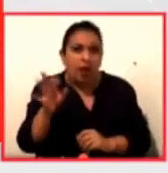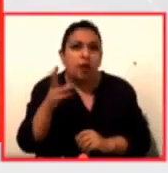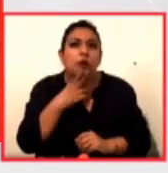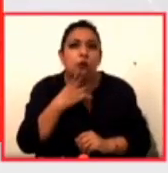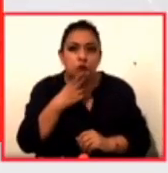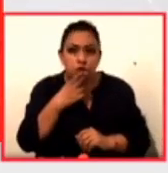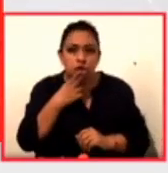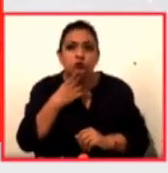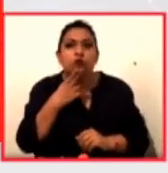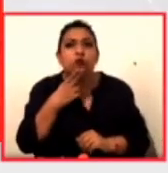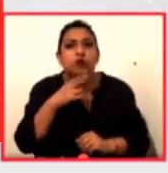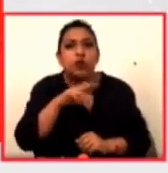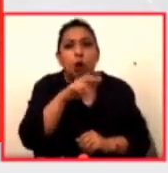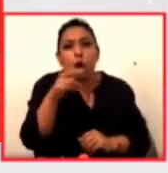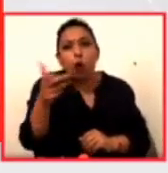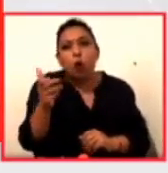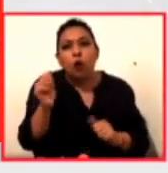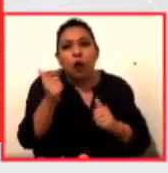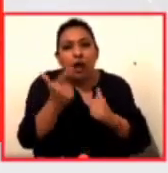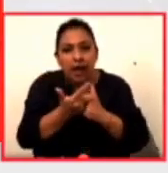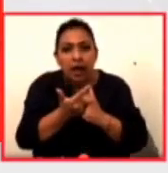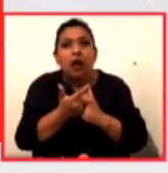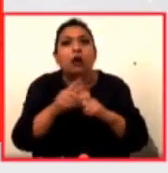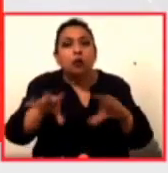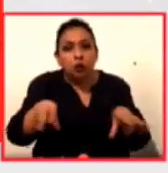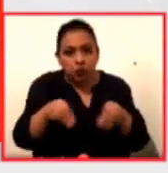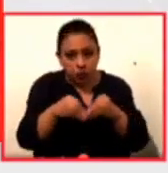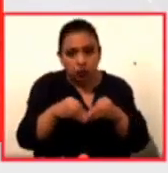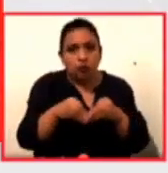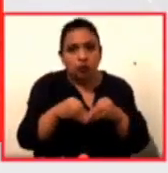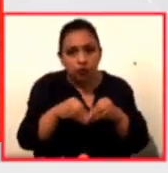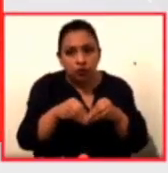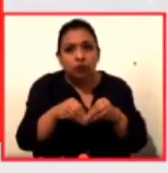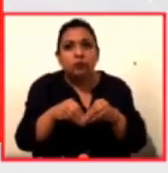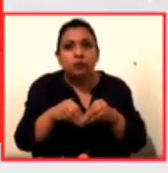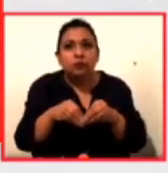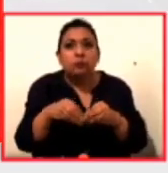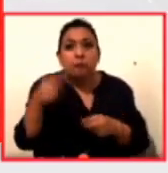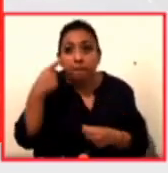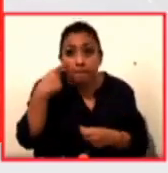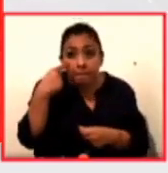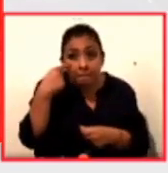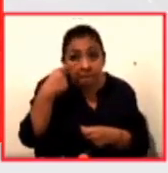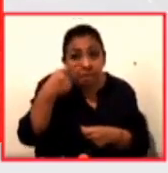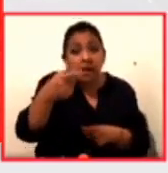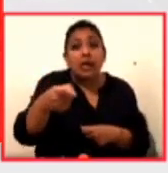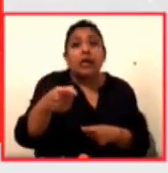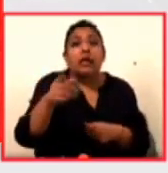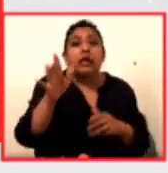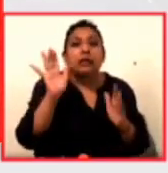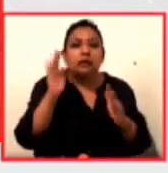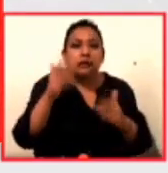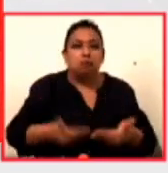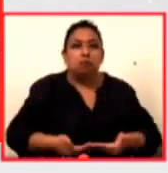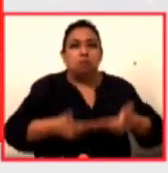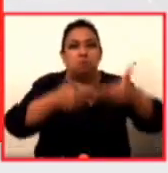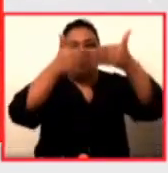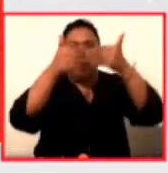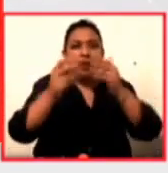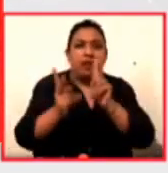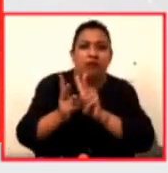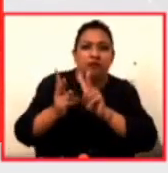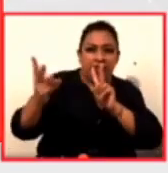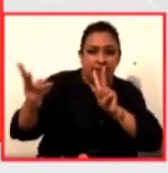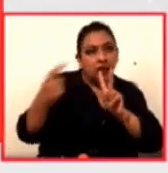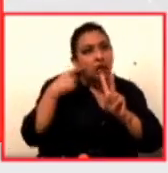otros medios, medios radioifónicos y complementarse. Lo ves allá en la pared de tu vecino, pero lo